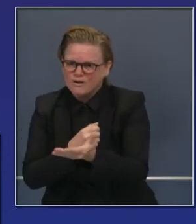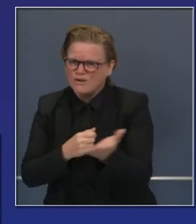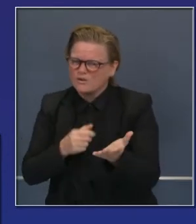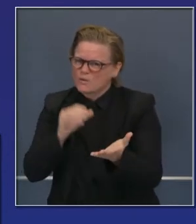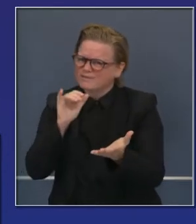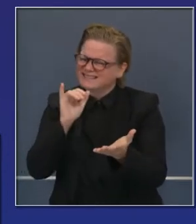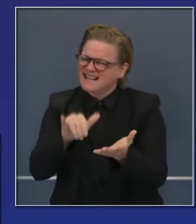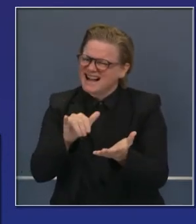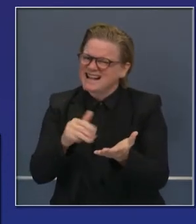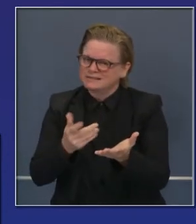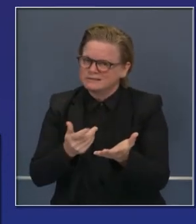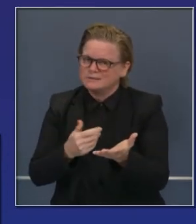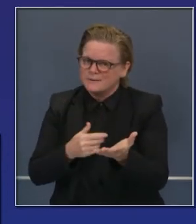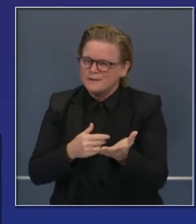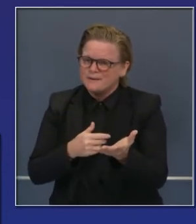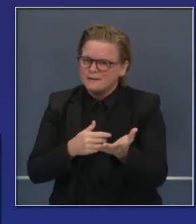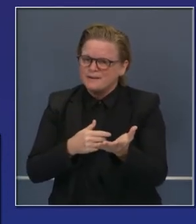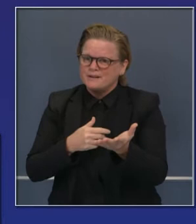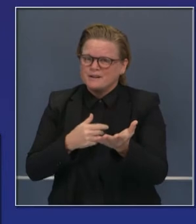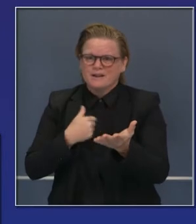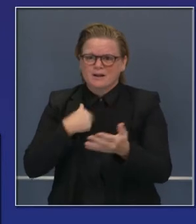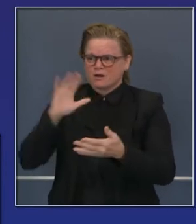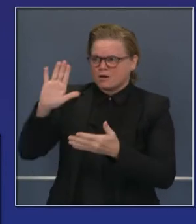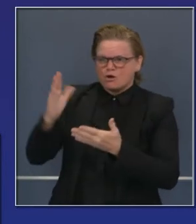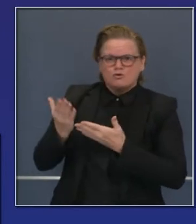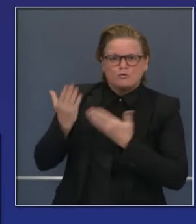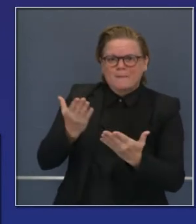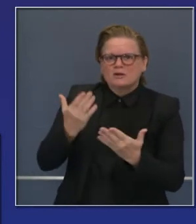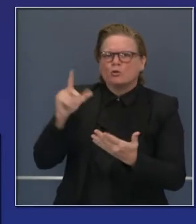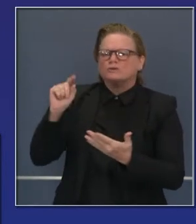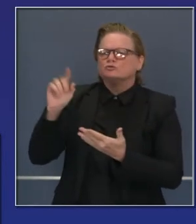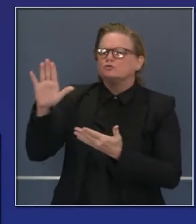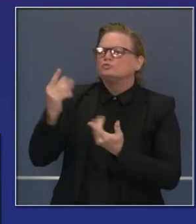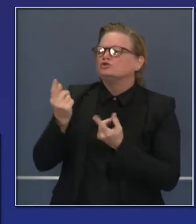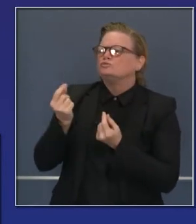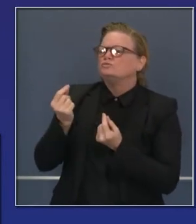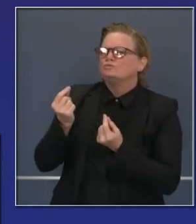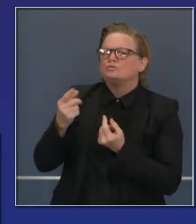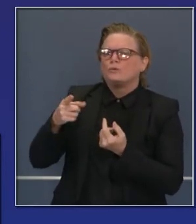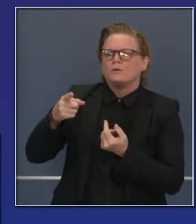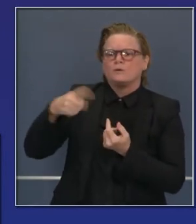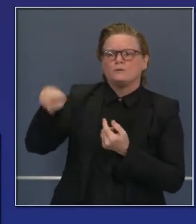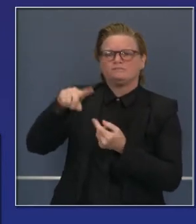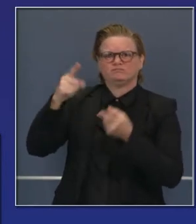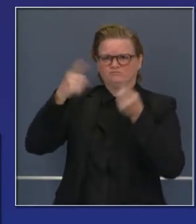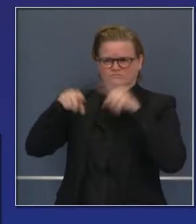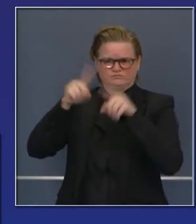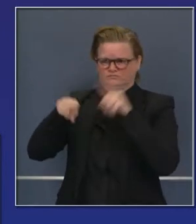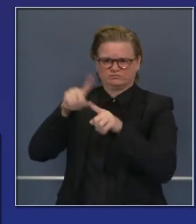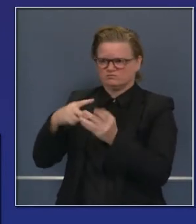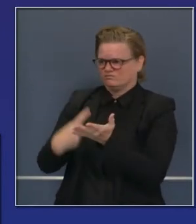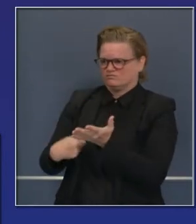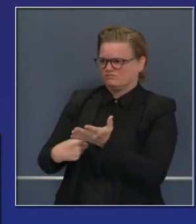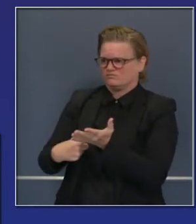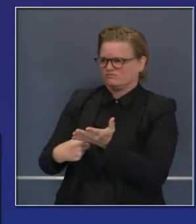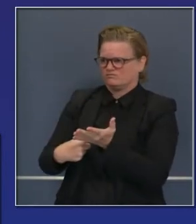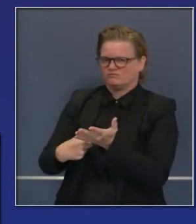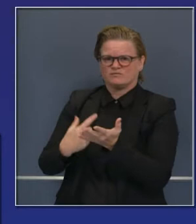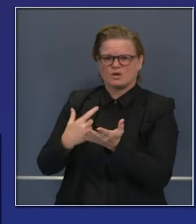con algunas de las recomendaciones que aceptamos de ellos mismos y algunas de las que nosotros hemos hecho